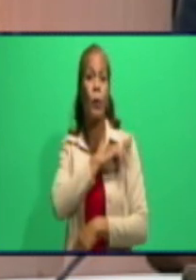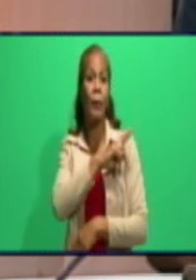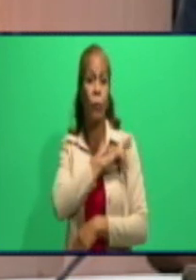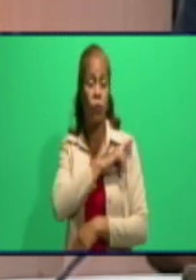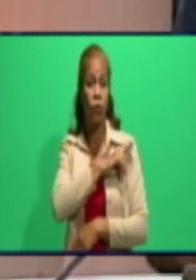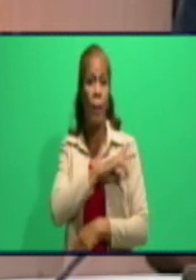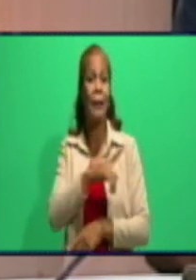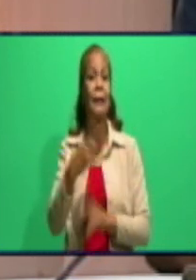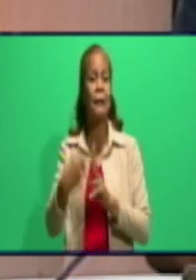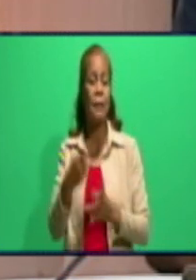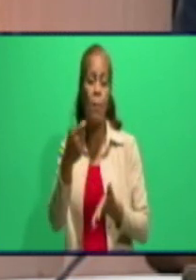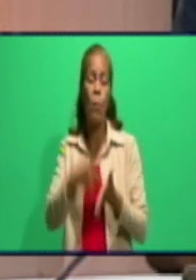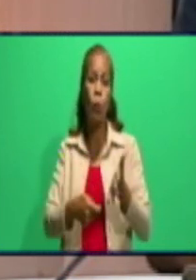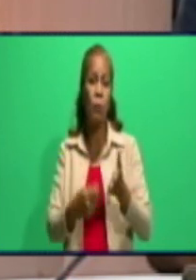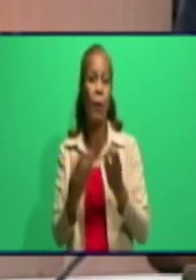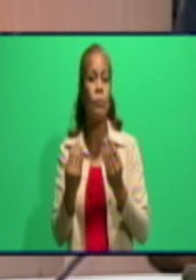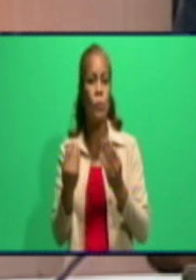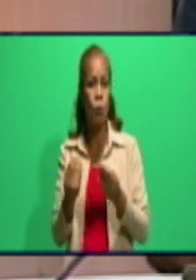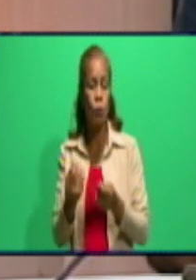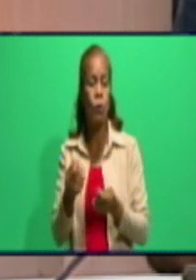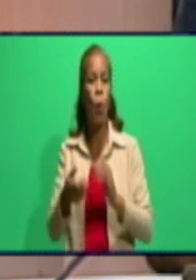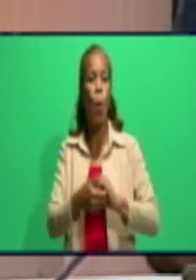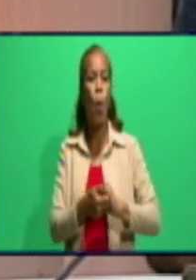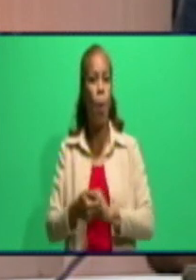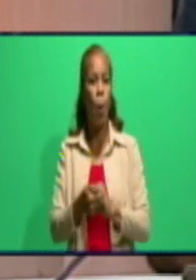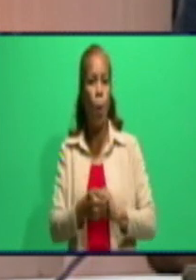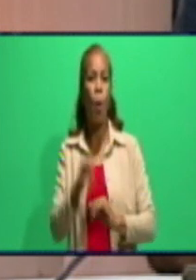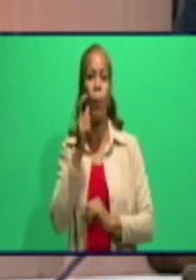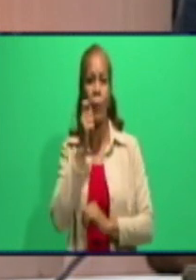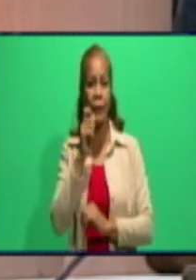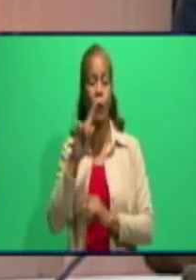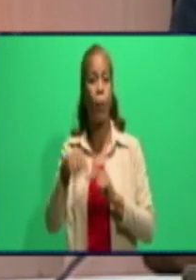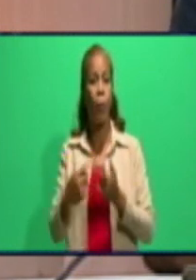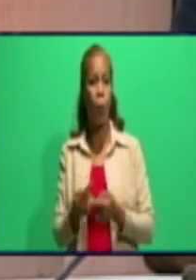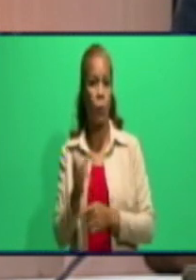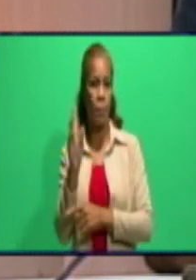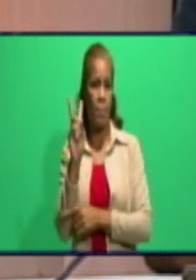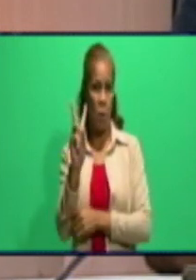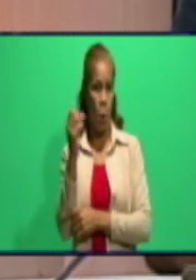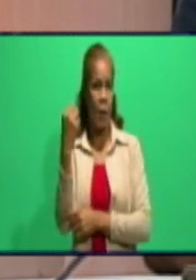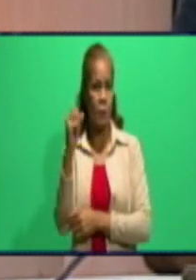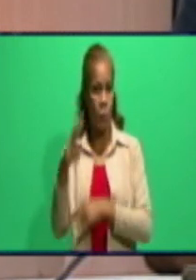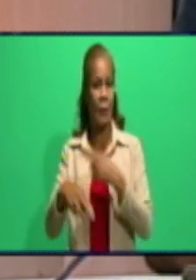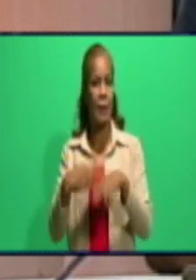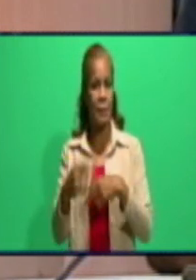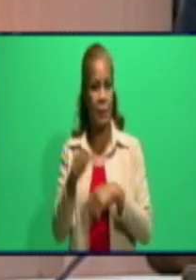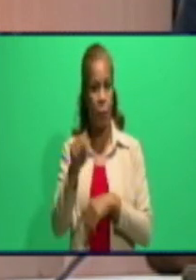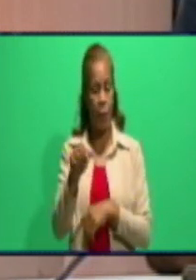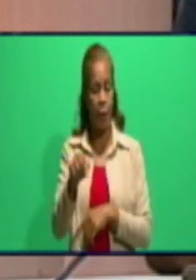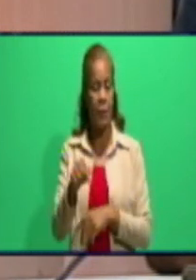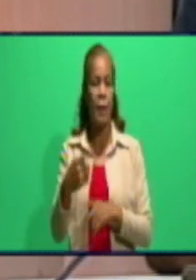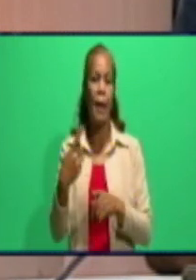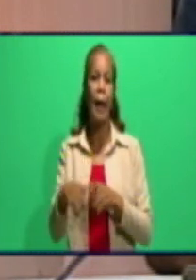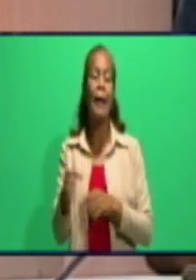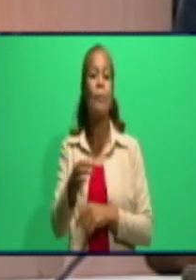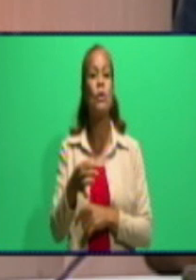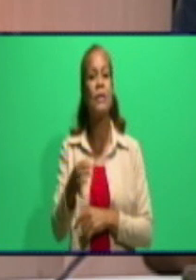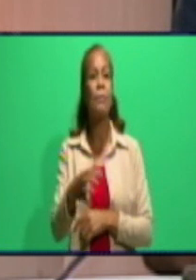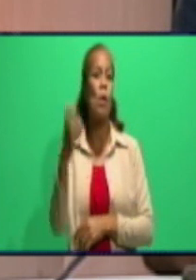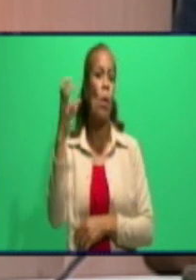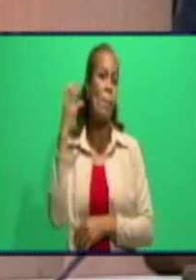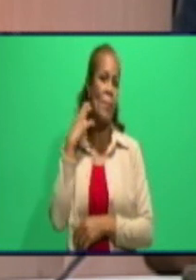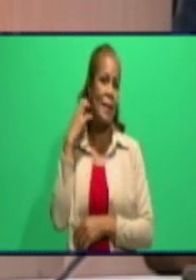grupo de compañeros por violación de lo que está establecido. En el caso de Manzanillo, hay un número importante de unidades